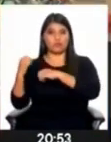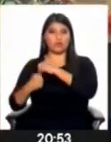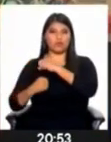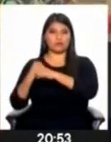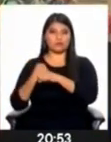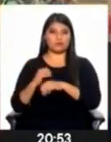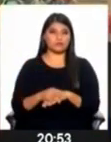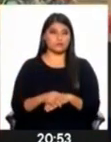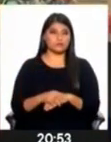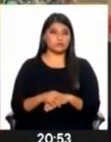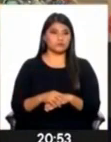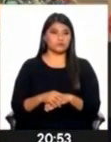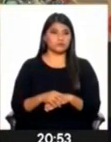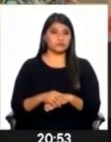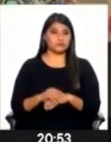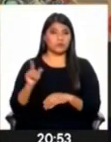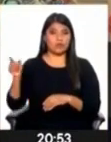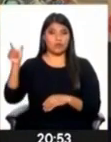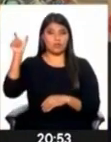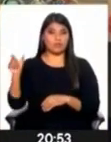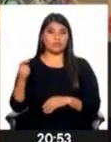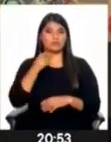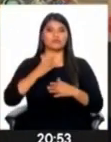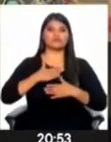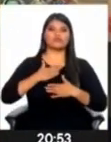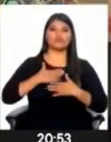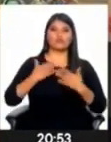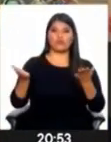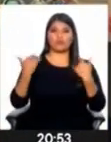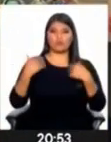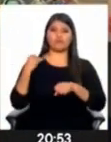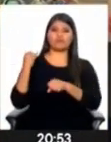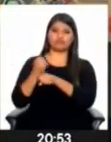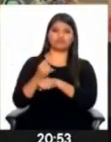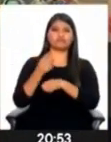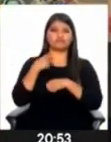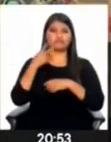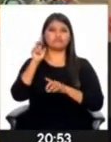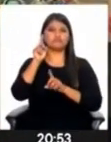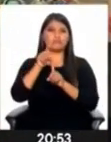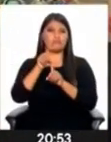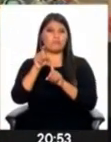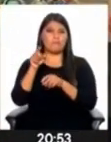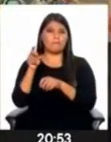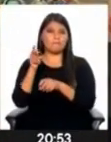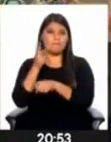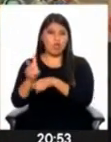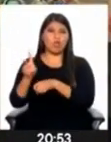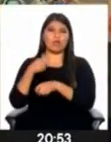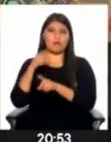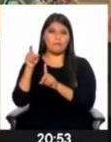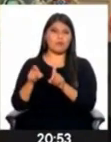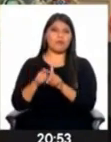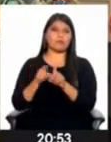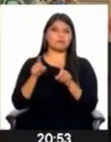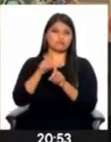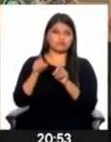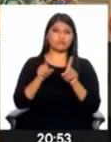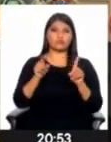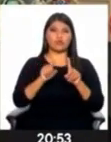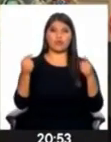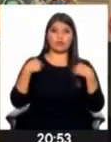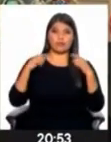violador no llega con un cartel diciendo soy una persona amenazante. El violador llega con una imagen fiable